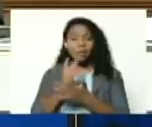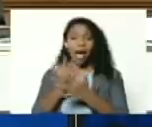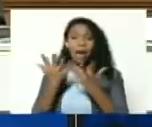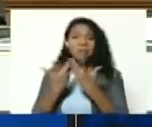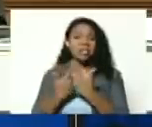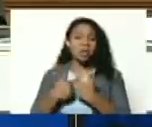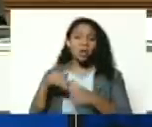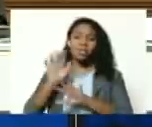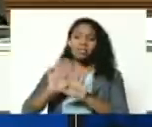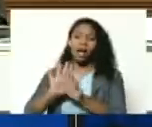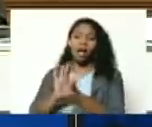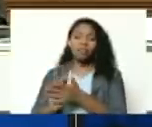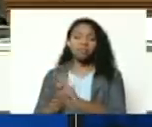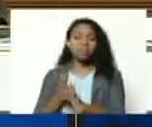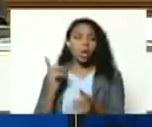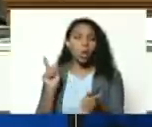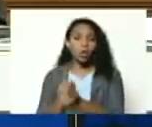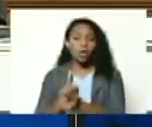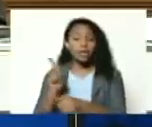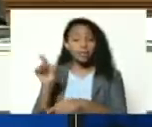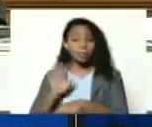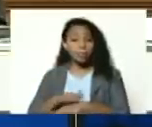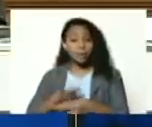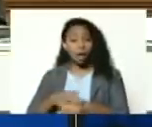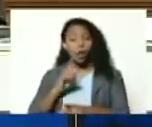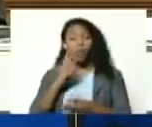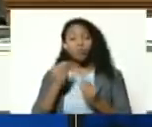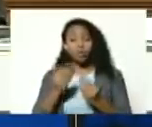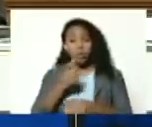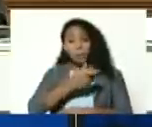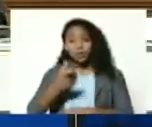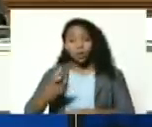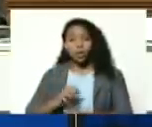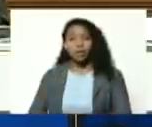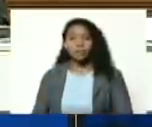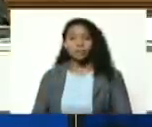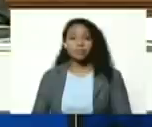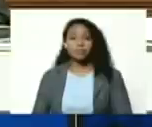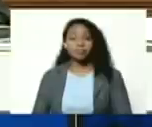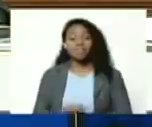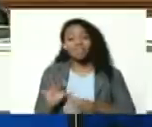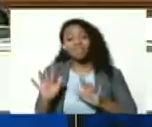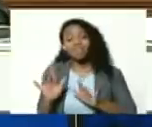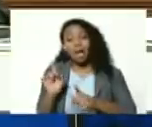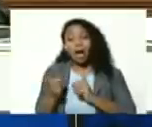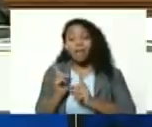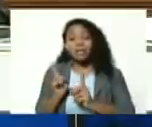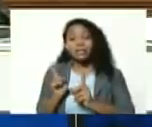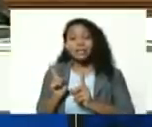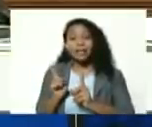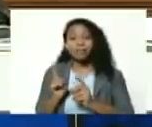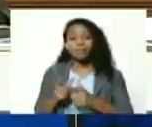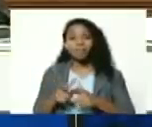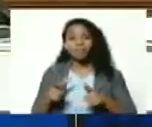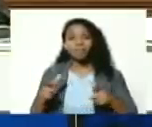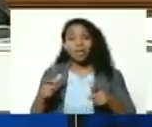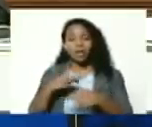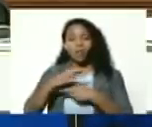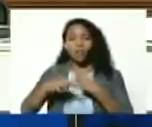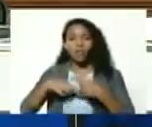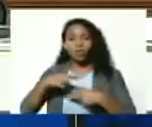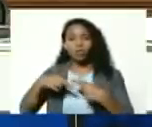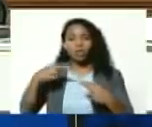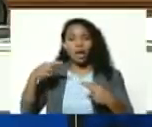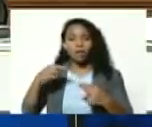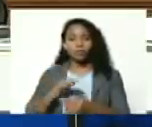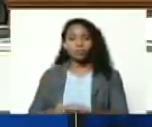lo que existe así pasa con muchos compañeros que de repente son tremendos revolucionarios